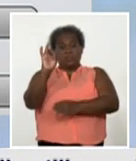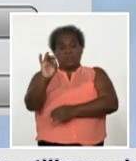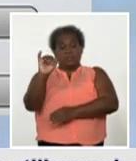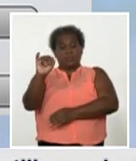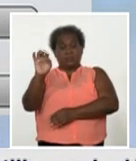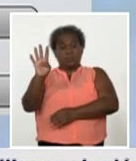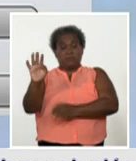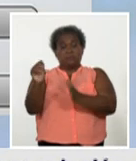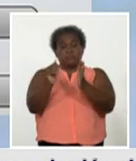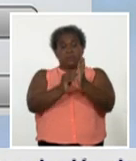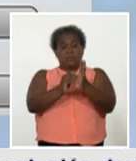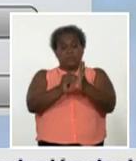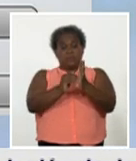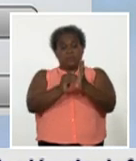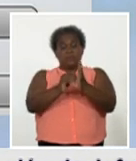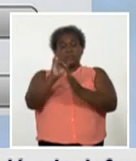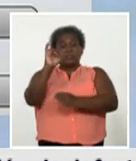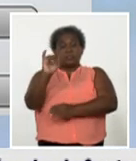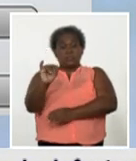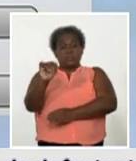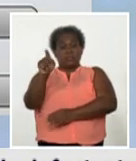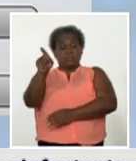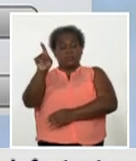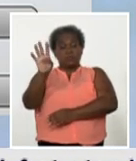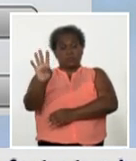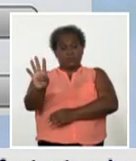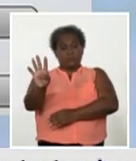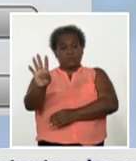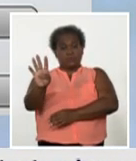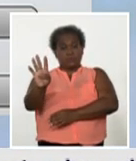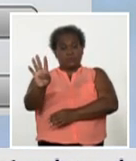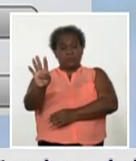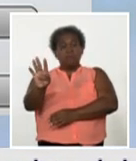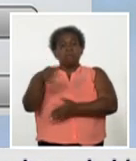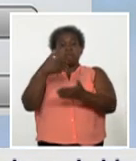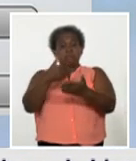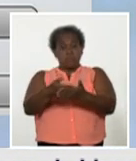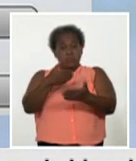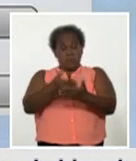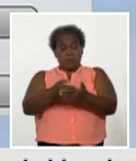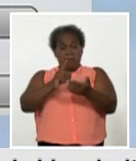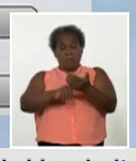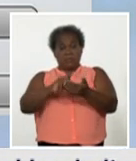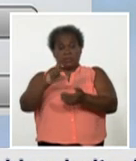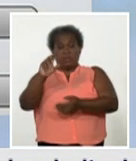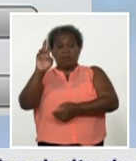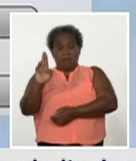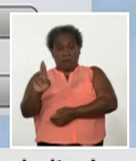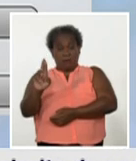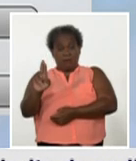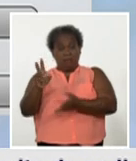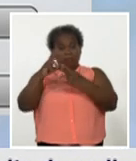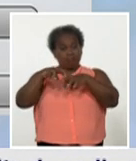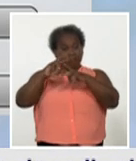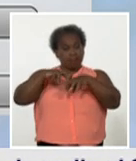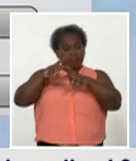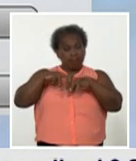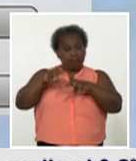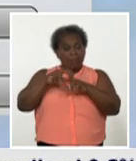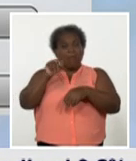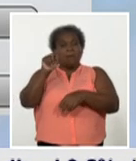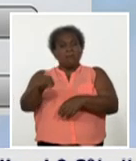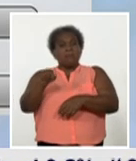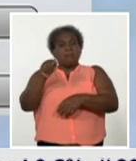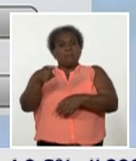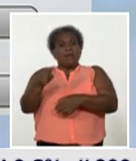.614 muestras de PCR analizadas para el diagnóstico de la